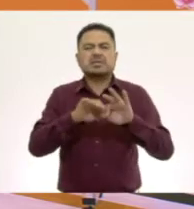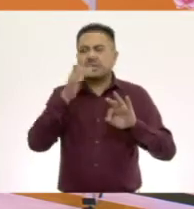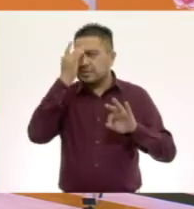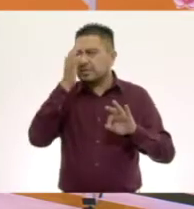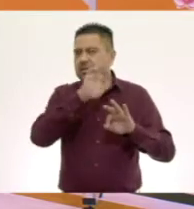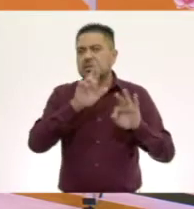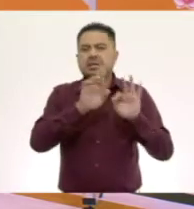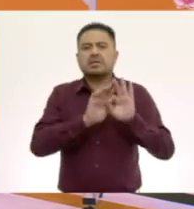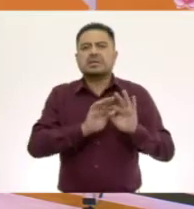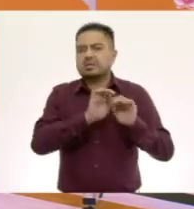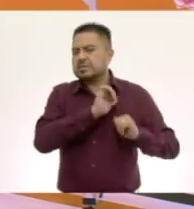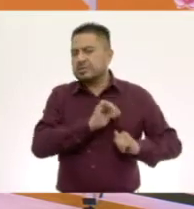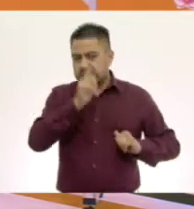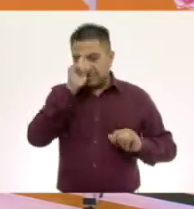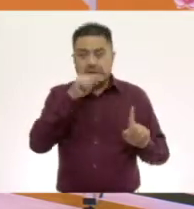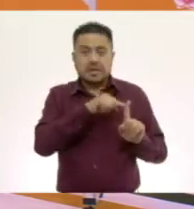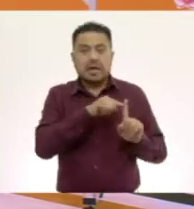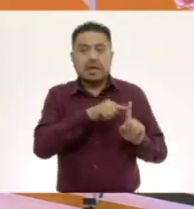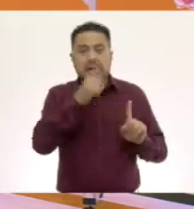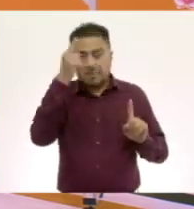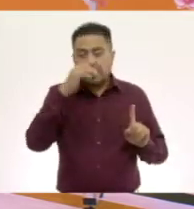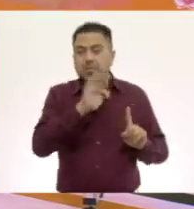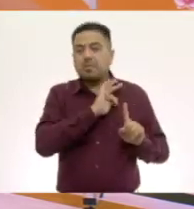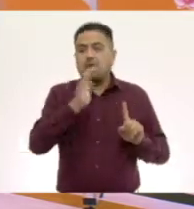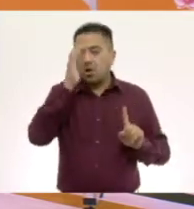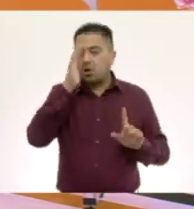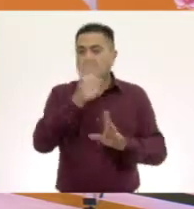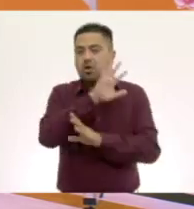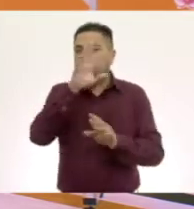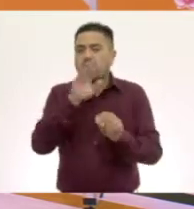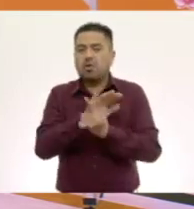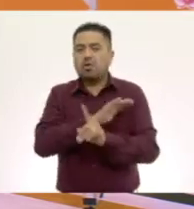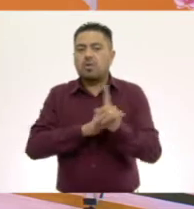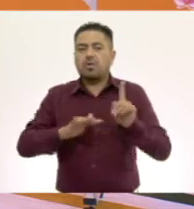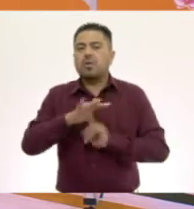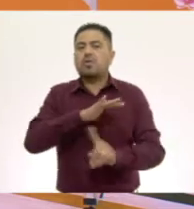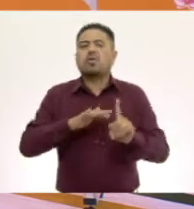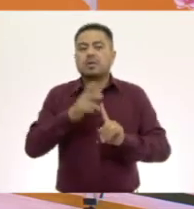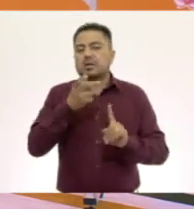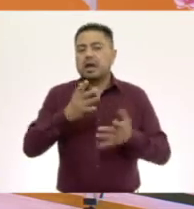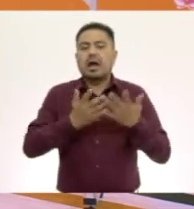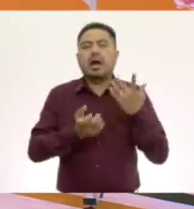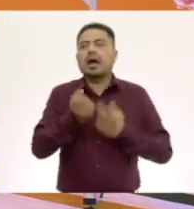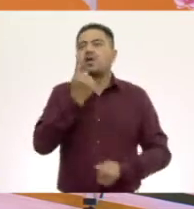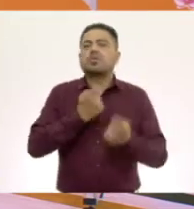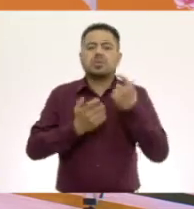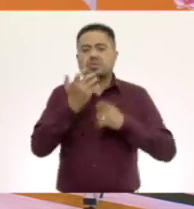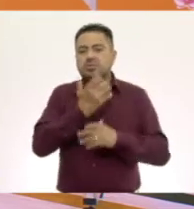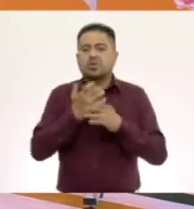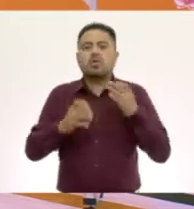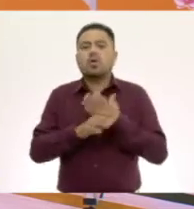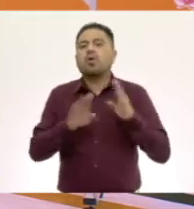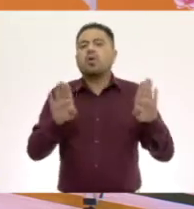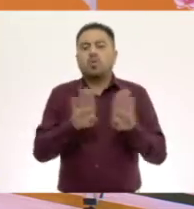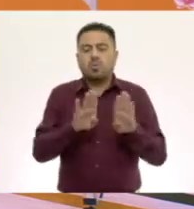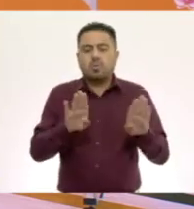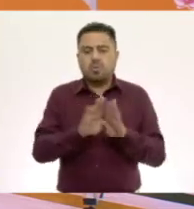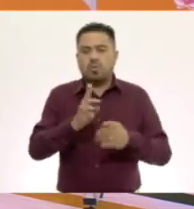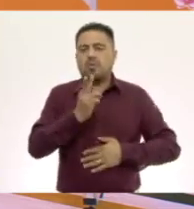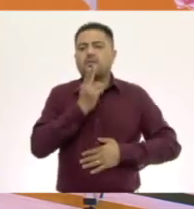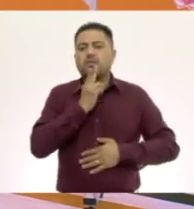la relevancia que tiene este sentido para poder conocer nuestro entorno y algunos aspectos de cómo funciona.